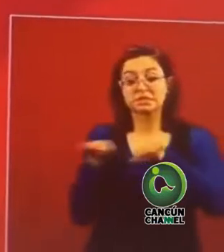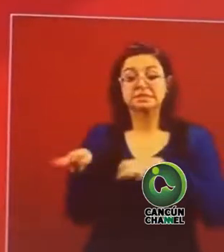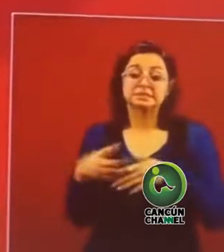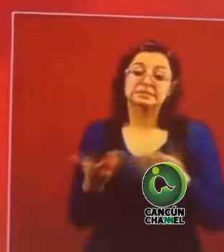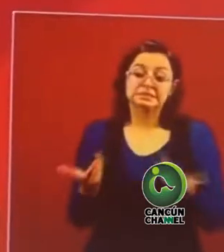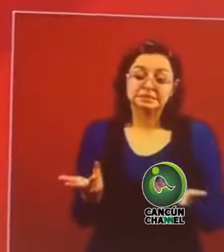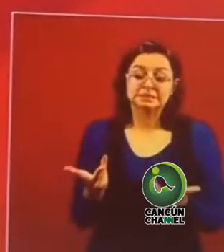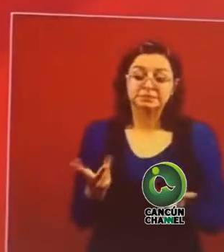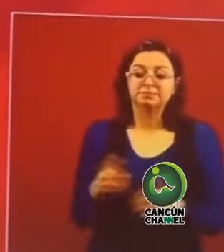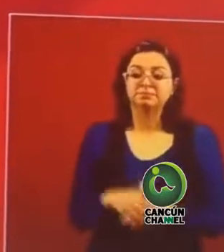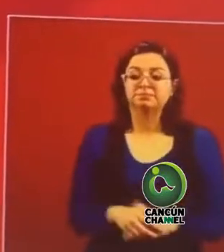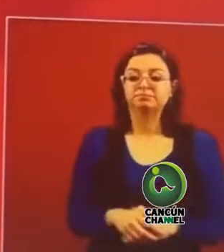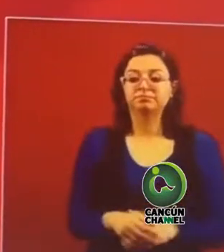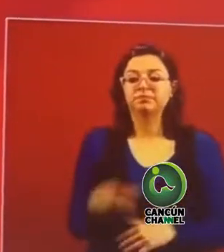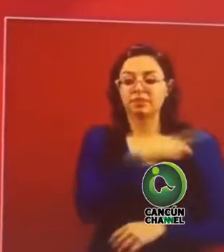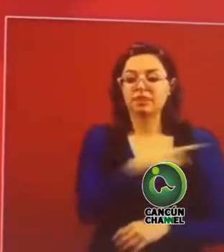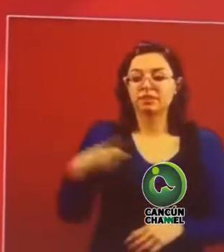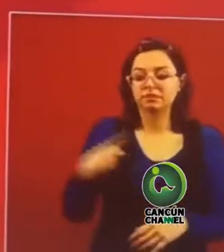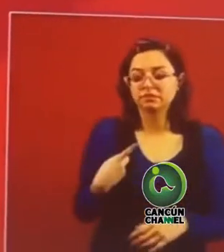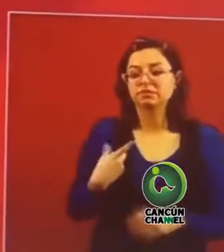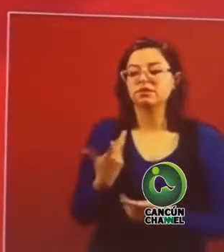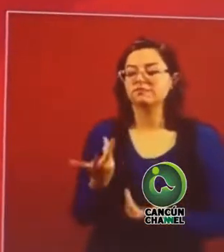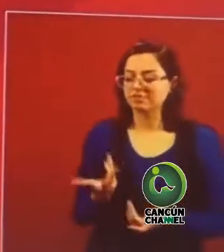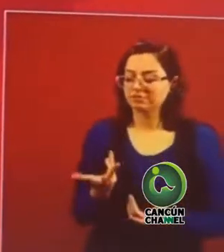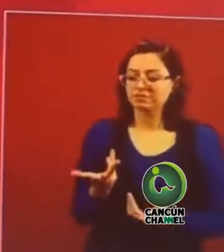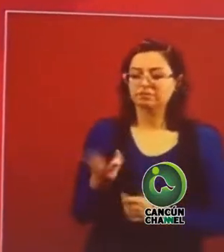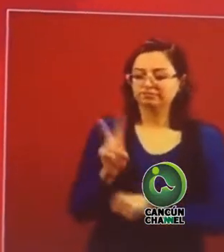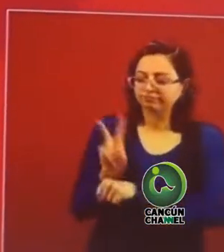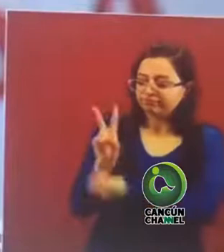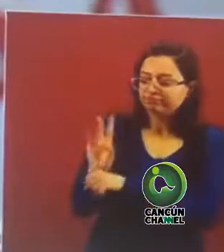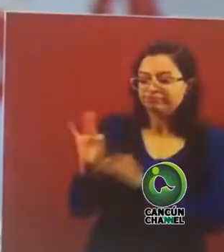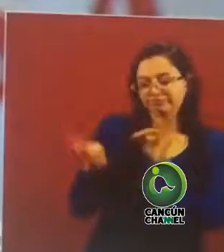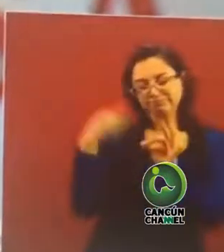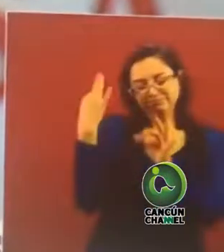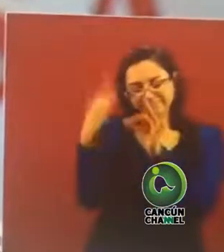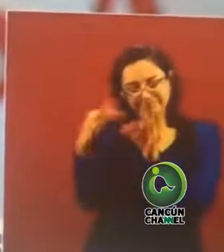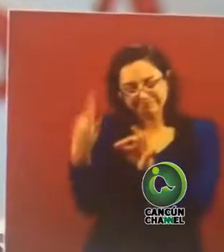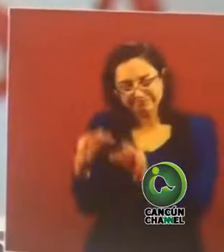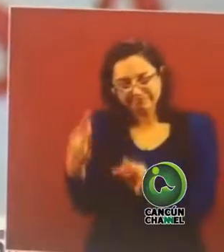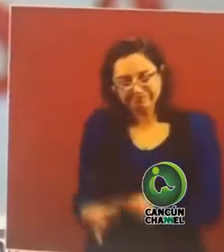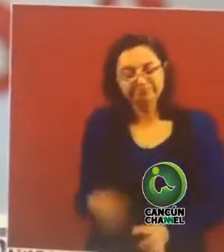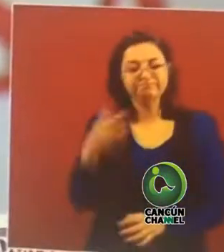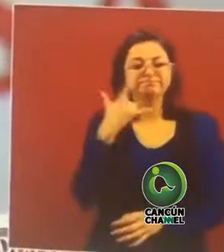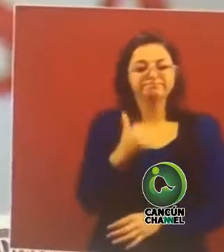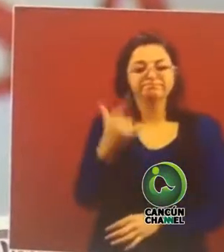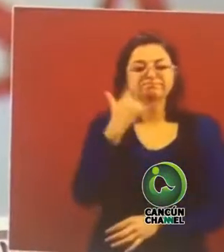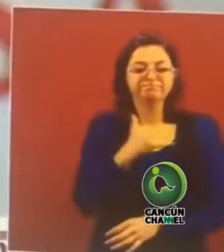digamos, por eso merece tanto la pena la responsabilidad del cumplimiento y hemos estado insistiendo.